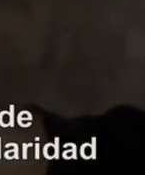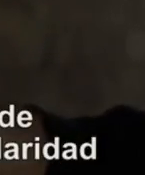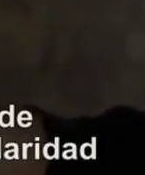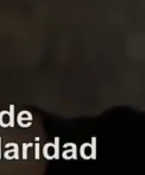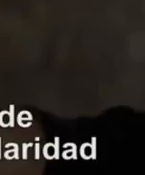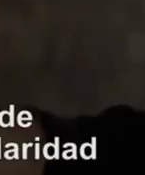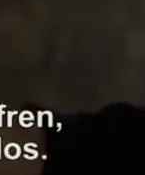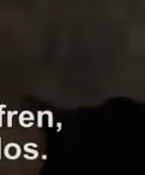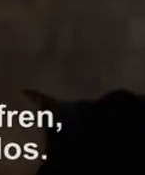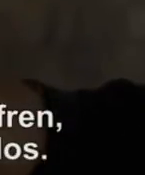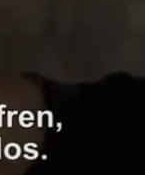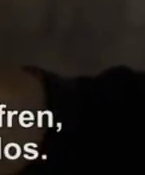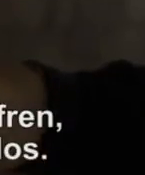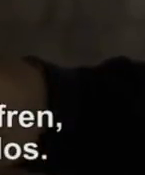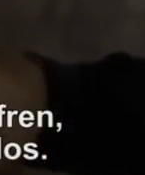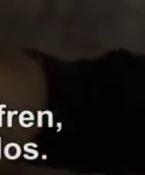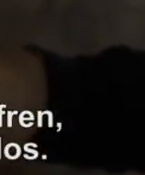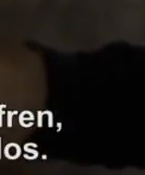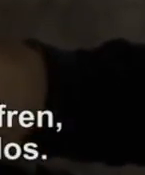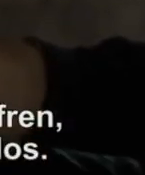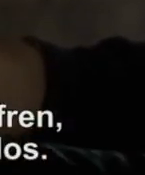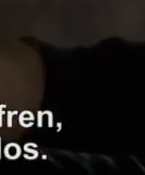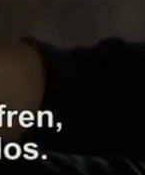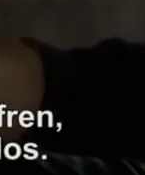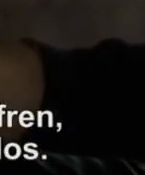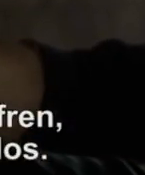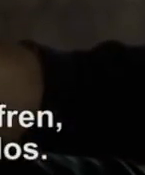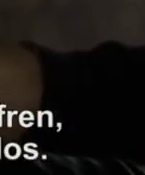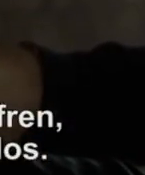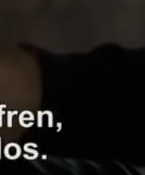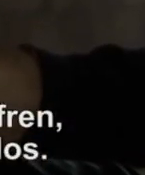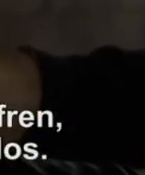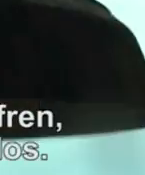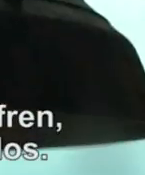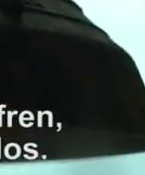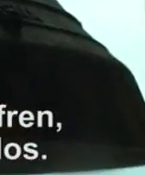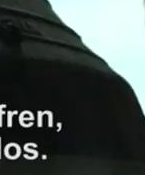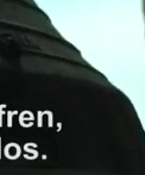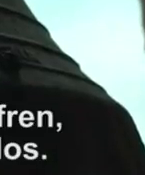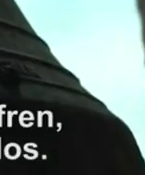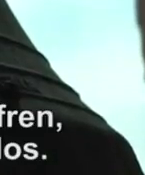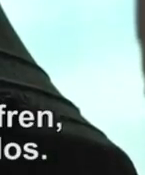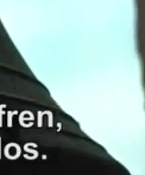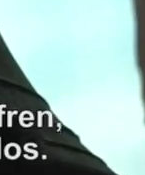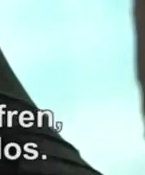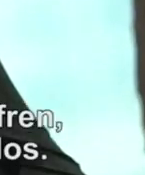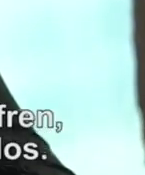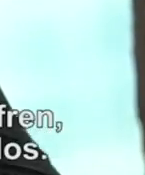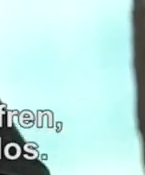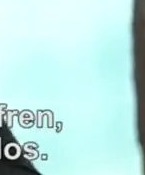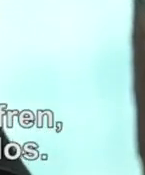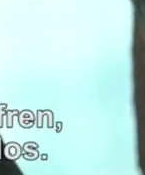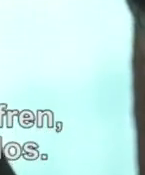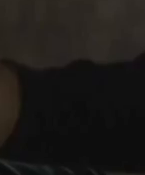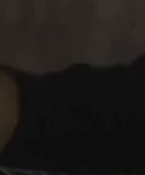solidaridad con los más débiles y los que sufren, es un motivo de alegría para